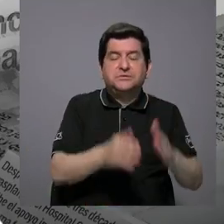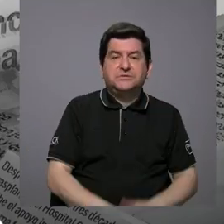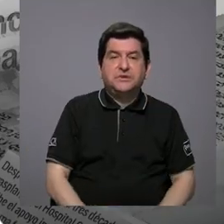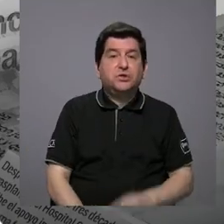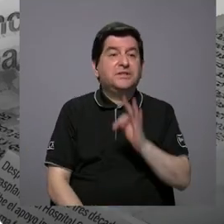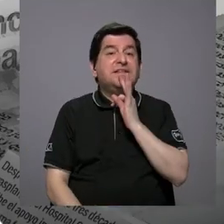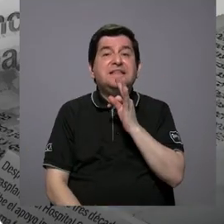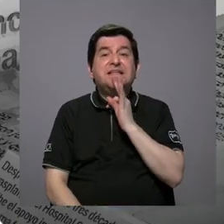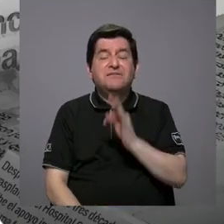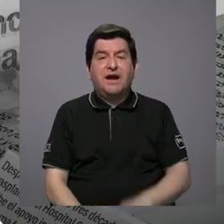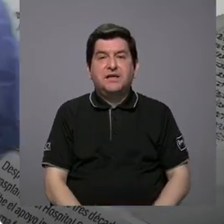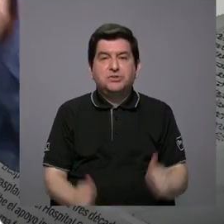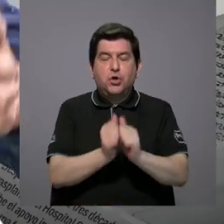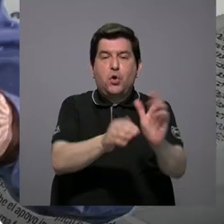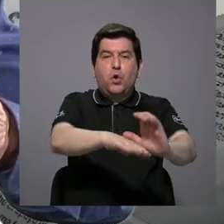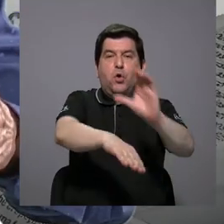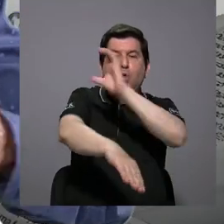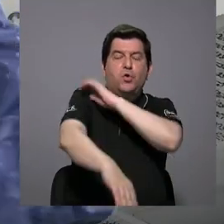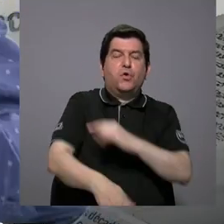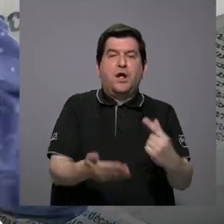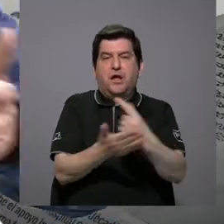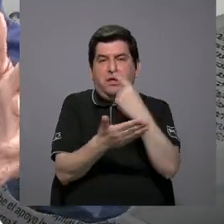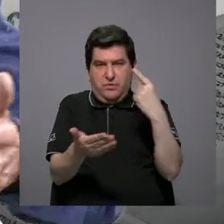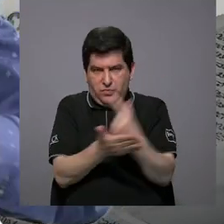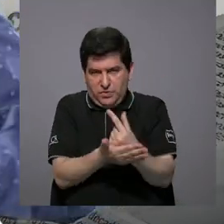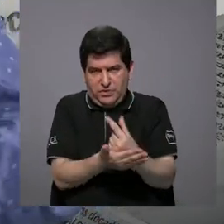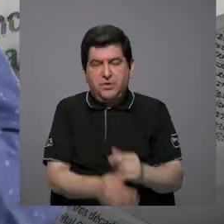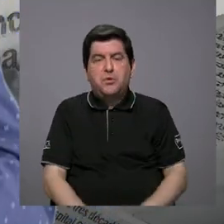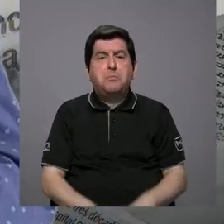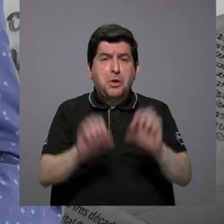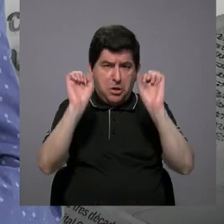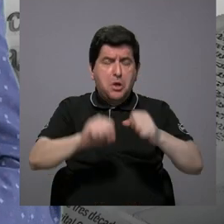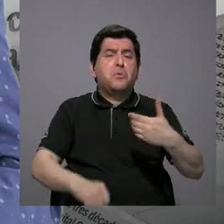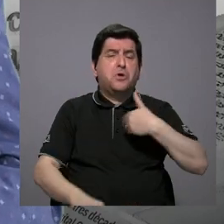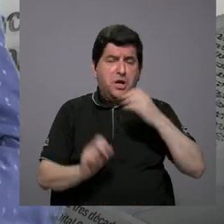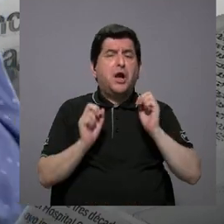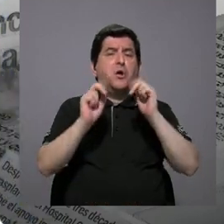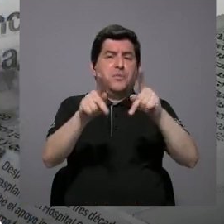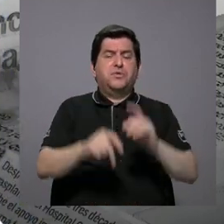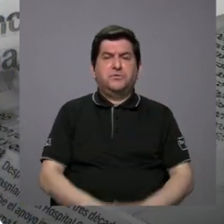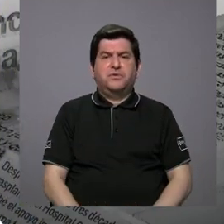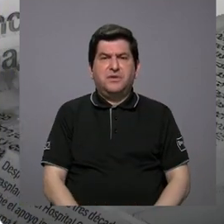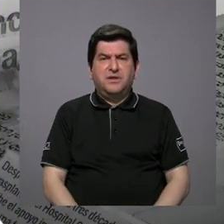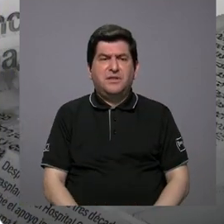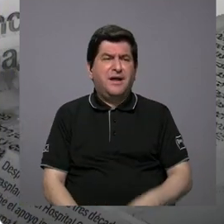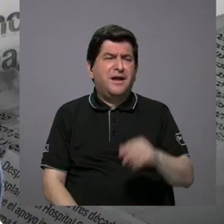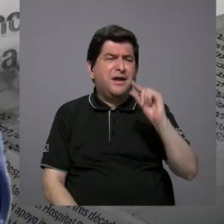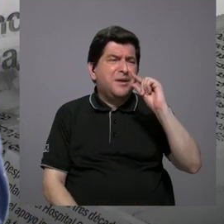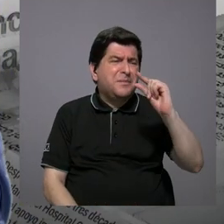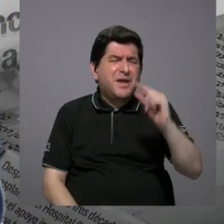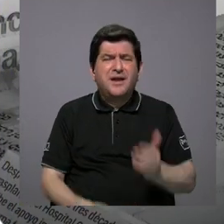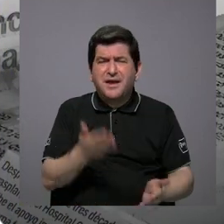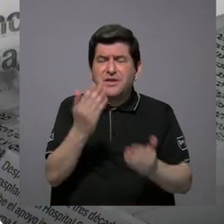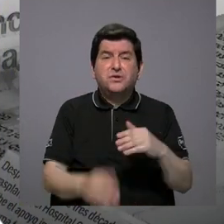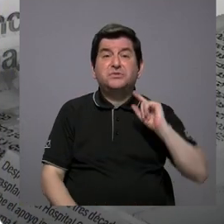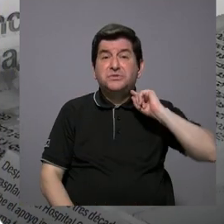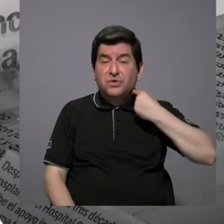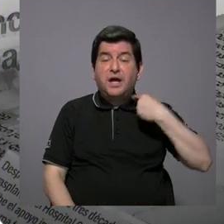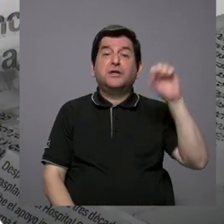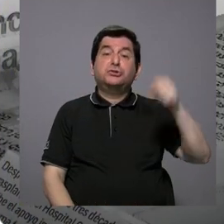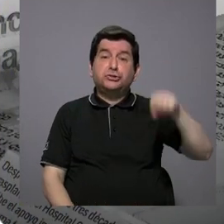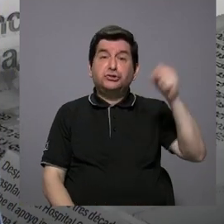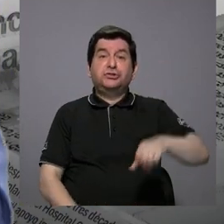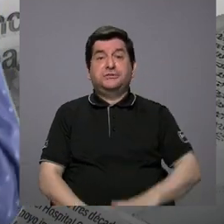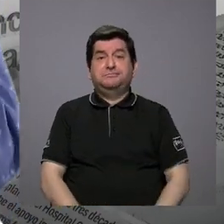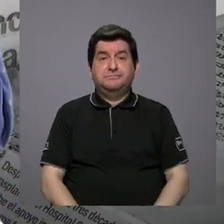Tibás con Coronado o con Goicoechea que sí pueden tener posibilidad. Que van a ser muy pequeños, que van a ser muy costosos, sí,